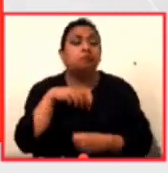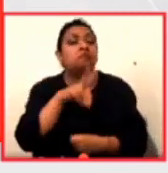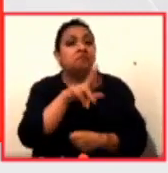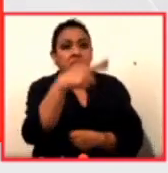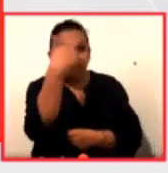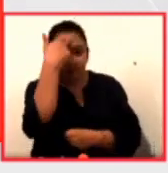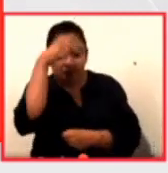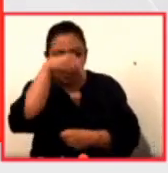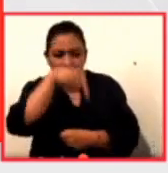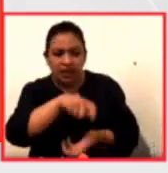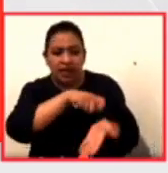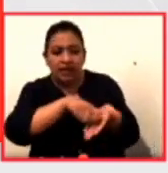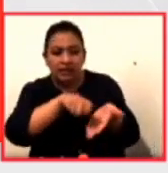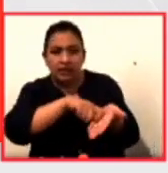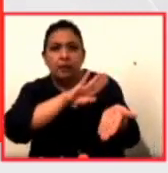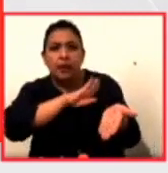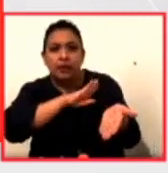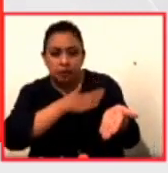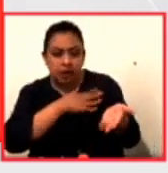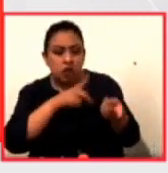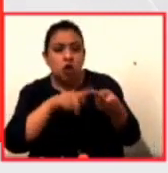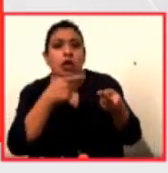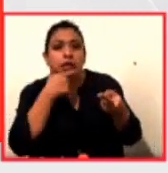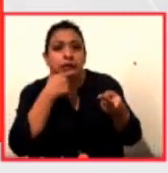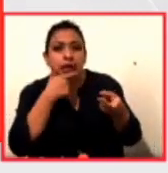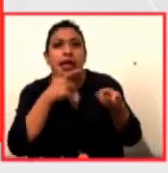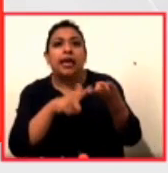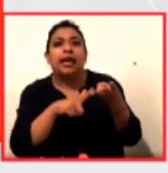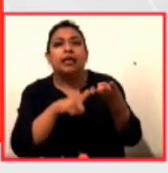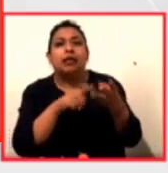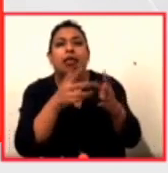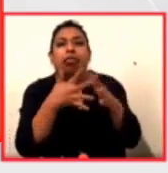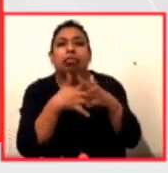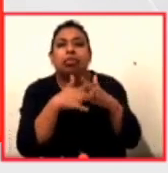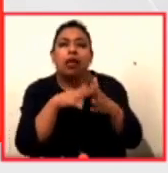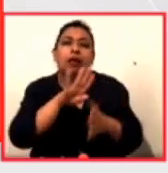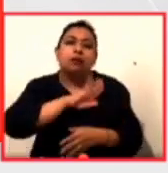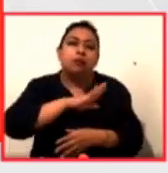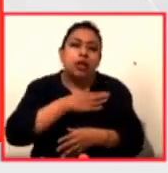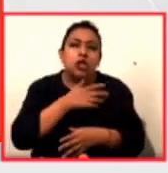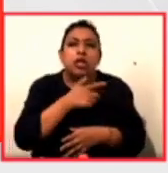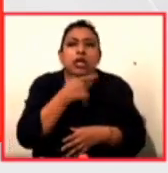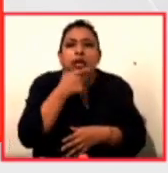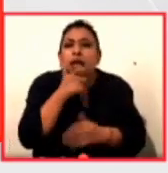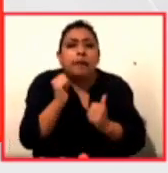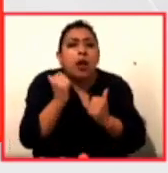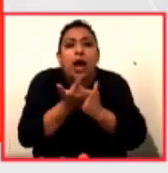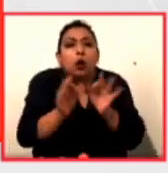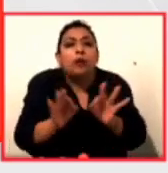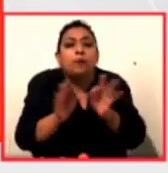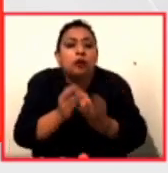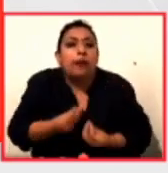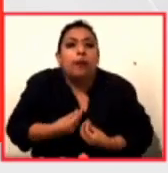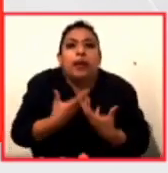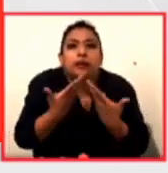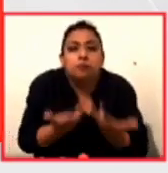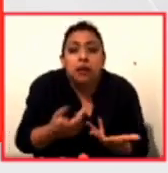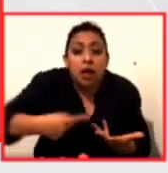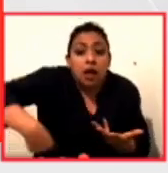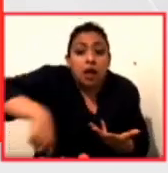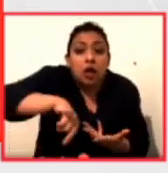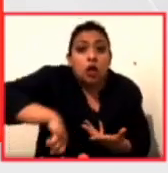escribe en español, en inglés, en spanglish. Lo importante es que se diga algo que pueda ser interesante para los demás.